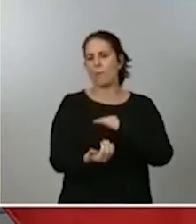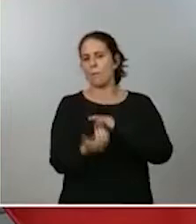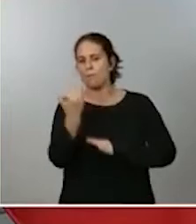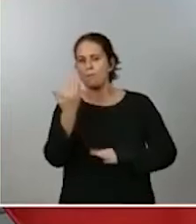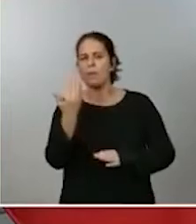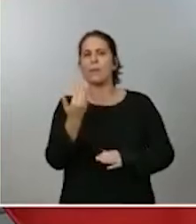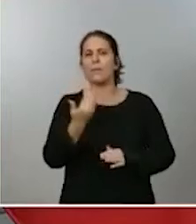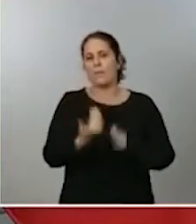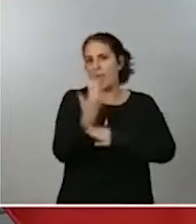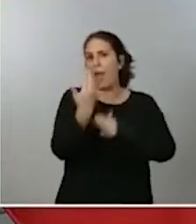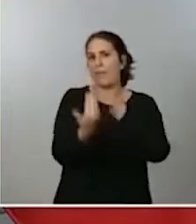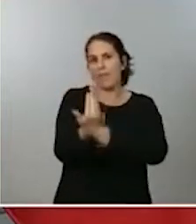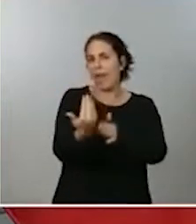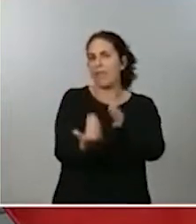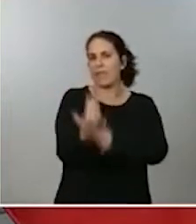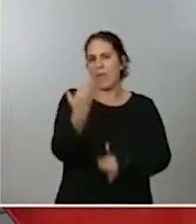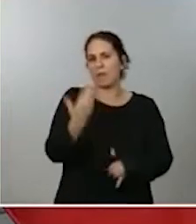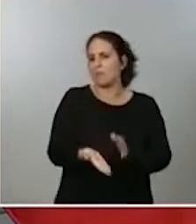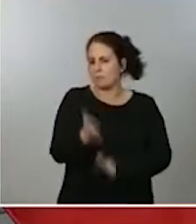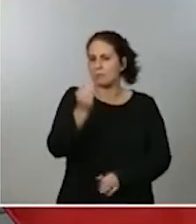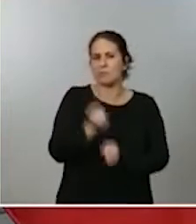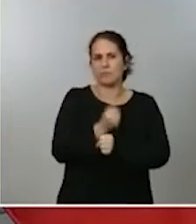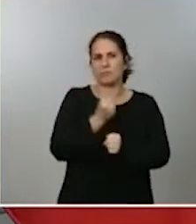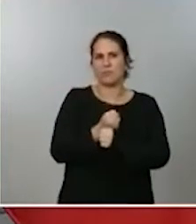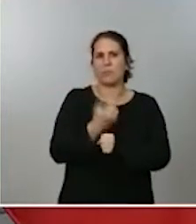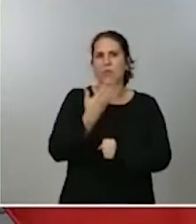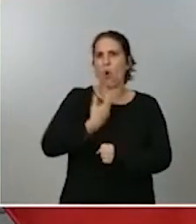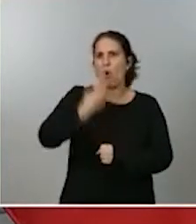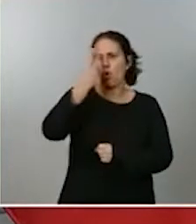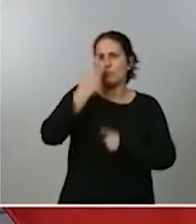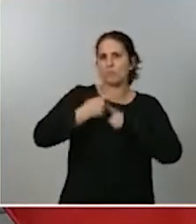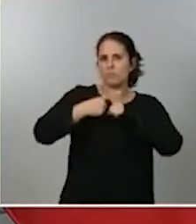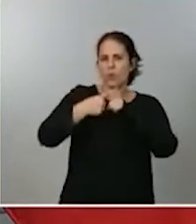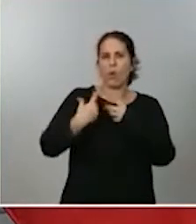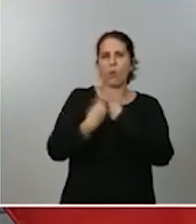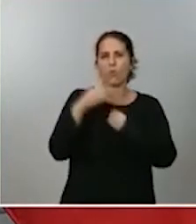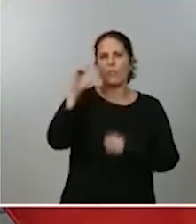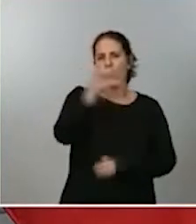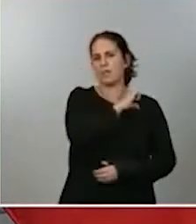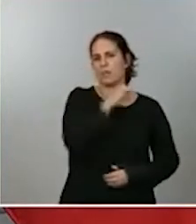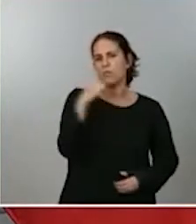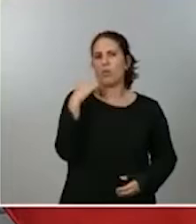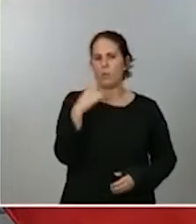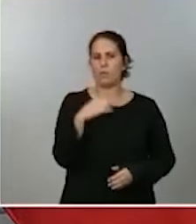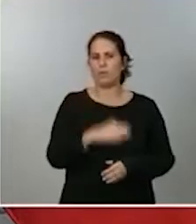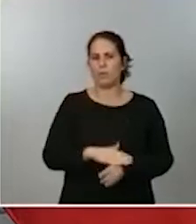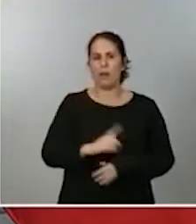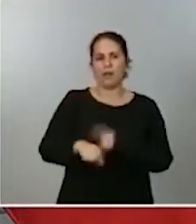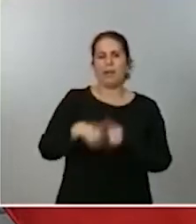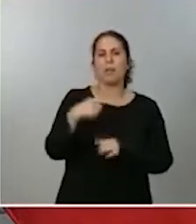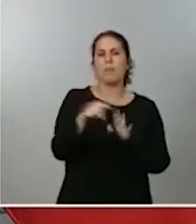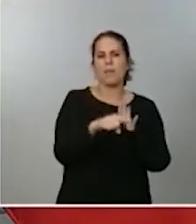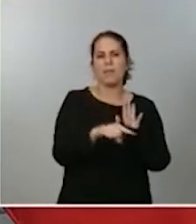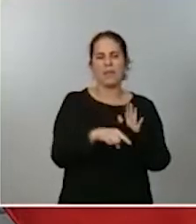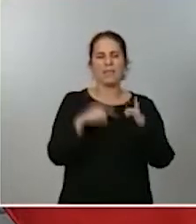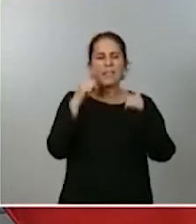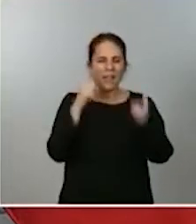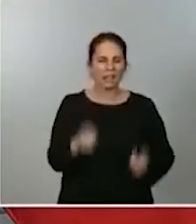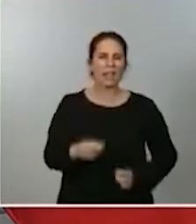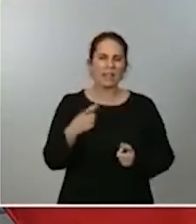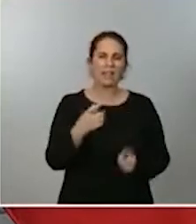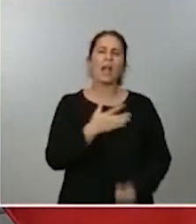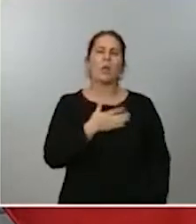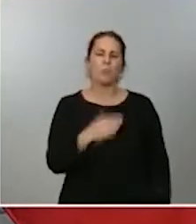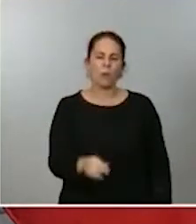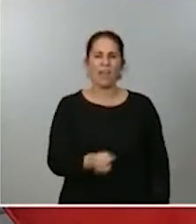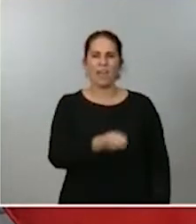trabajaremos, seguiremos en esta cogobernanza, trabajando con las comunidades autónomas para que las medidas puedan surtir el efecto